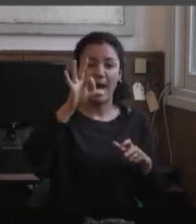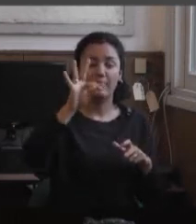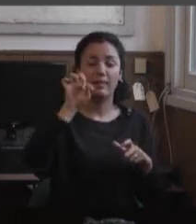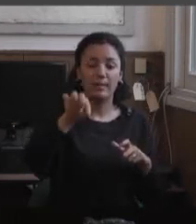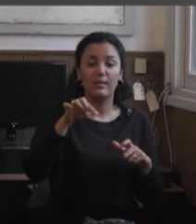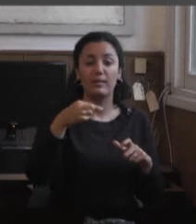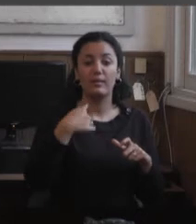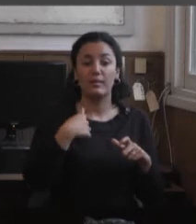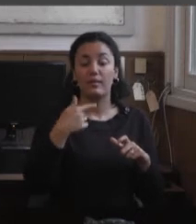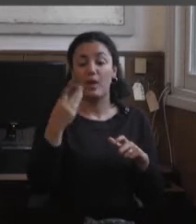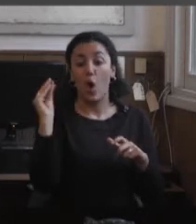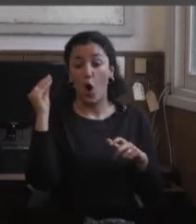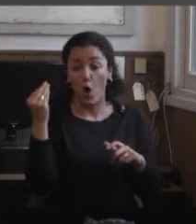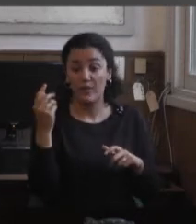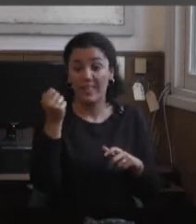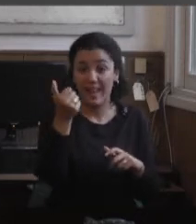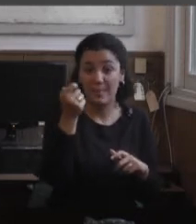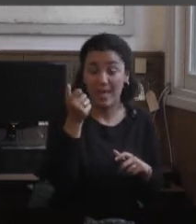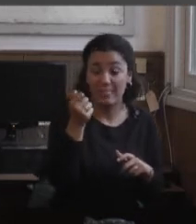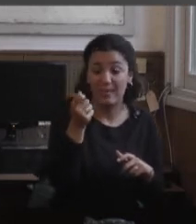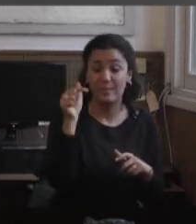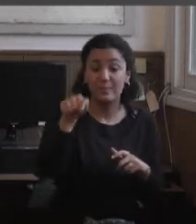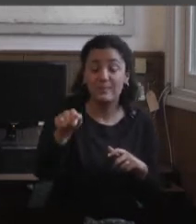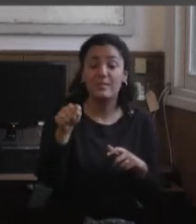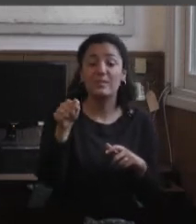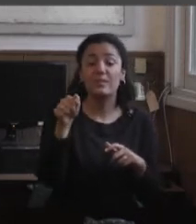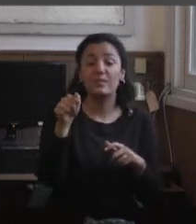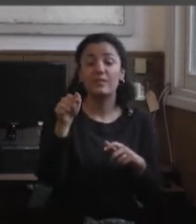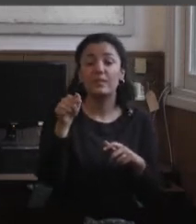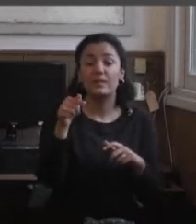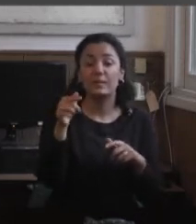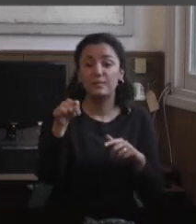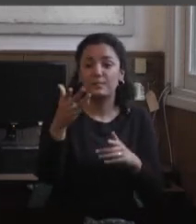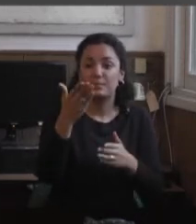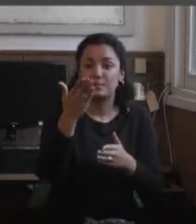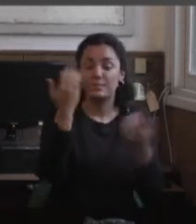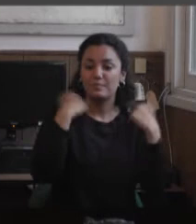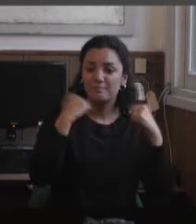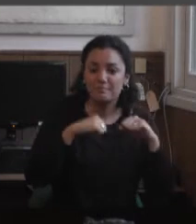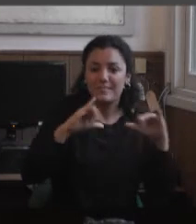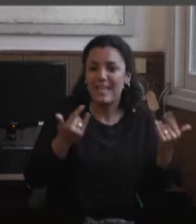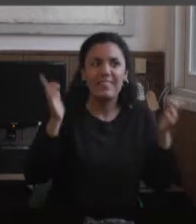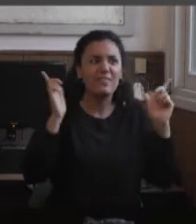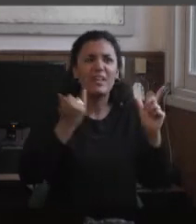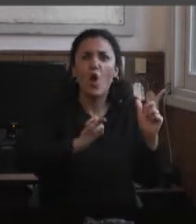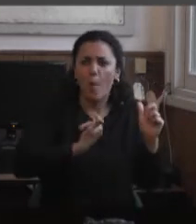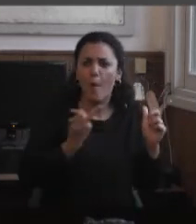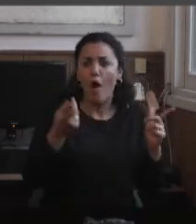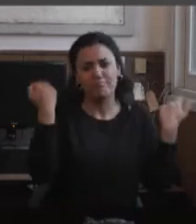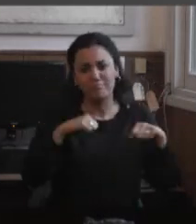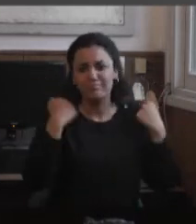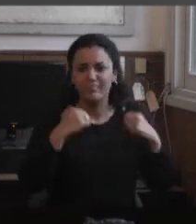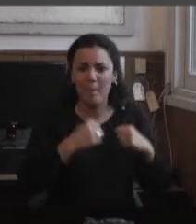Y ahí es cuando me empecé a vincular y sentir que la educación física era el medio más propicio para pasarla bien. Era así, no se me ocurría otro argumento